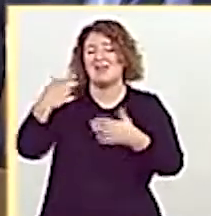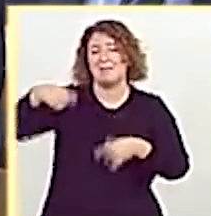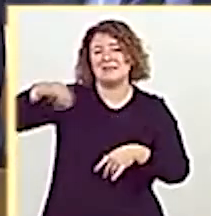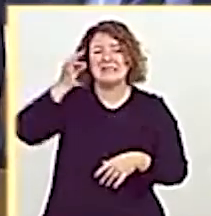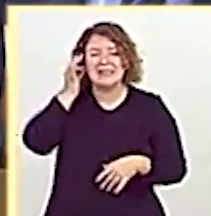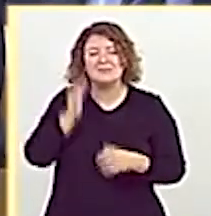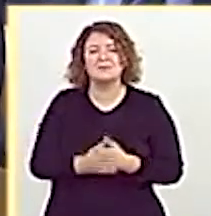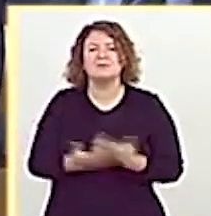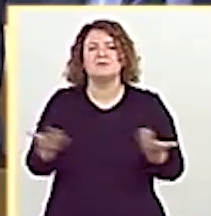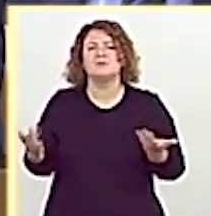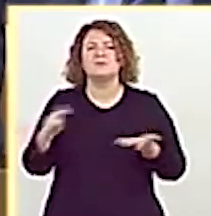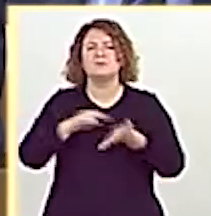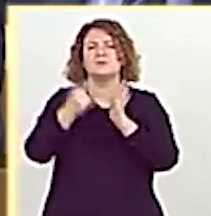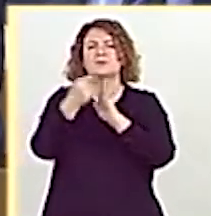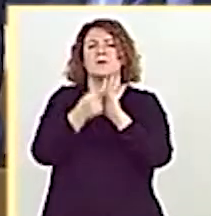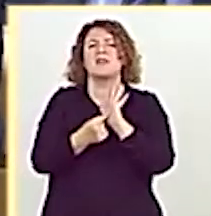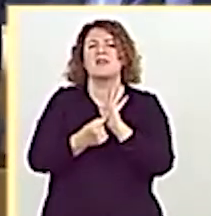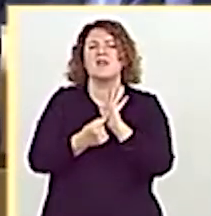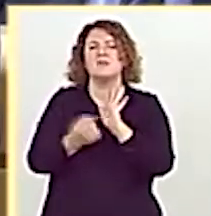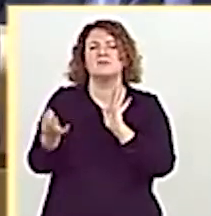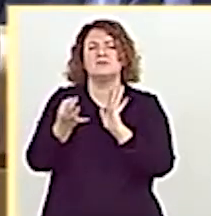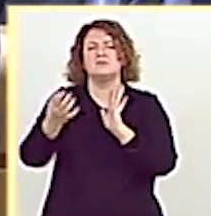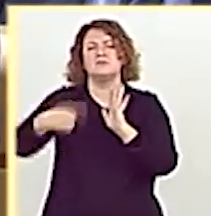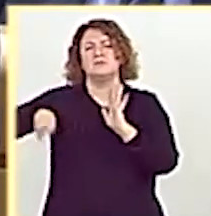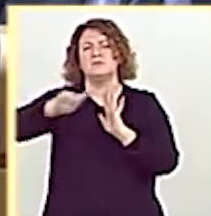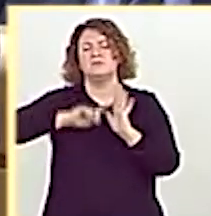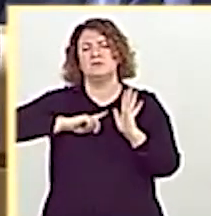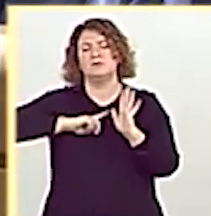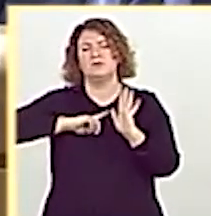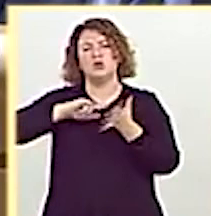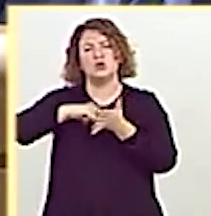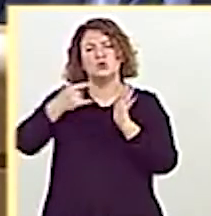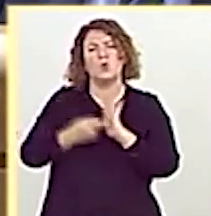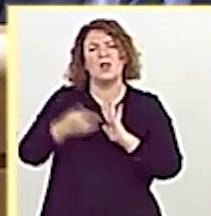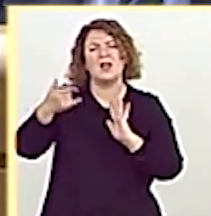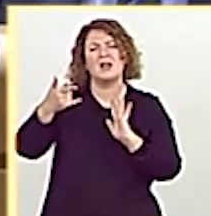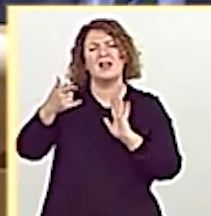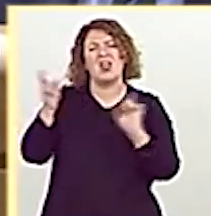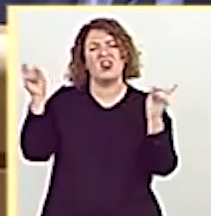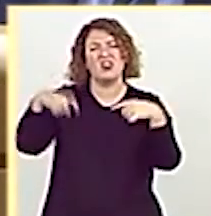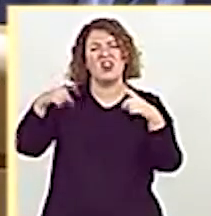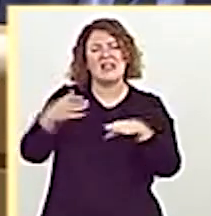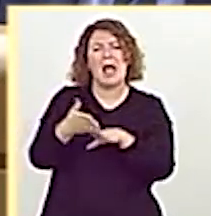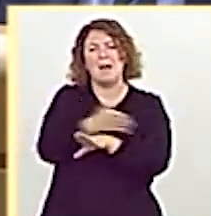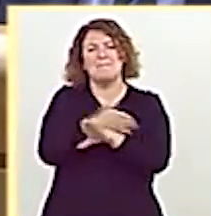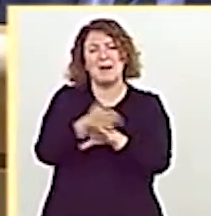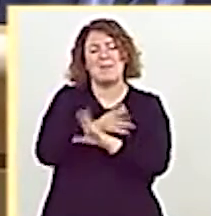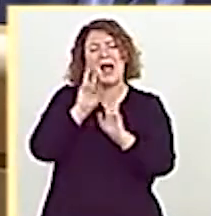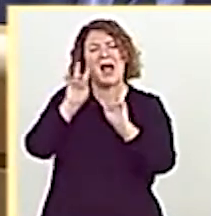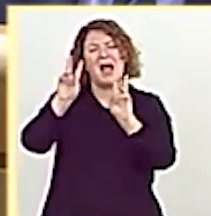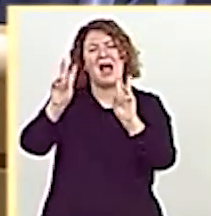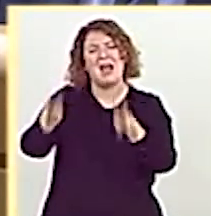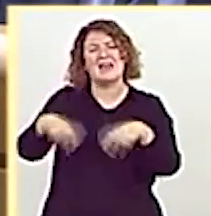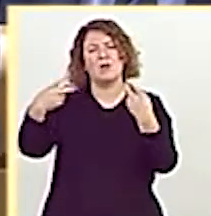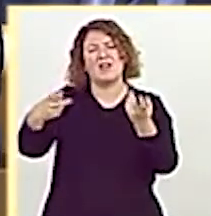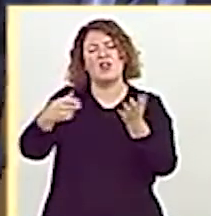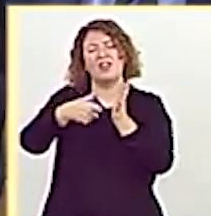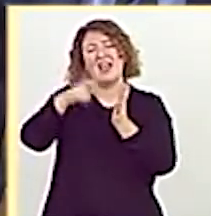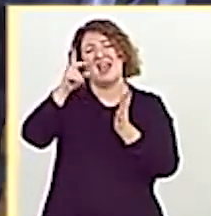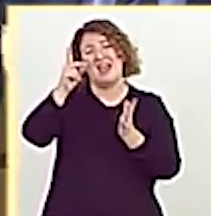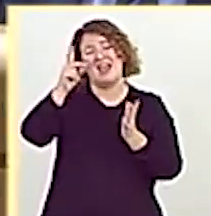¿Qué medidas está tomando el Gobierno para solucionar el grave problema de citas previas para renovaciones de los NIEES?